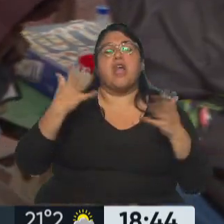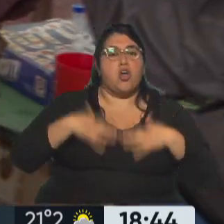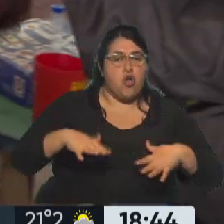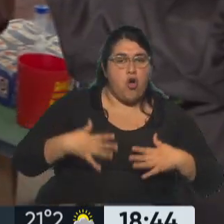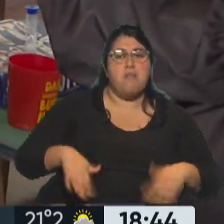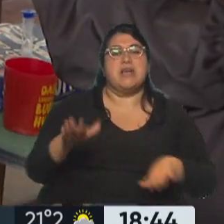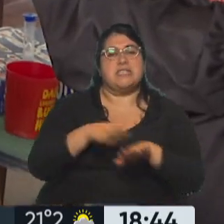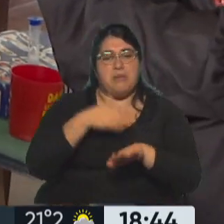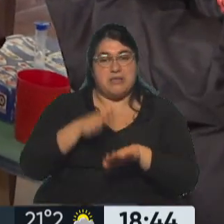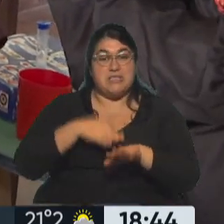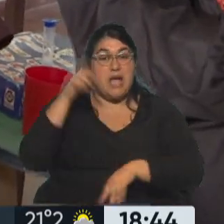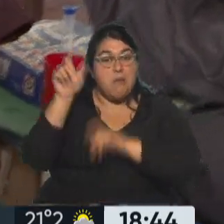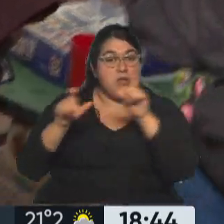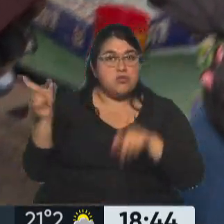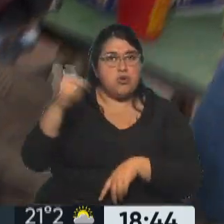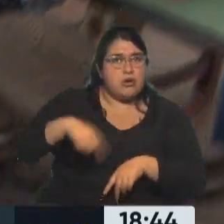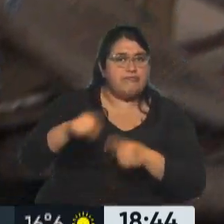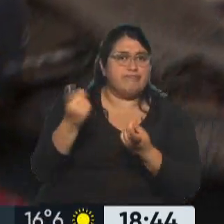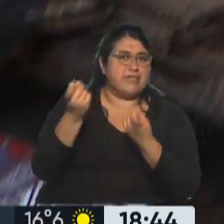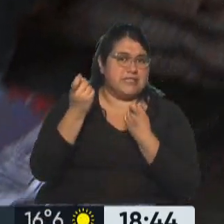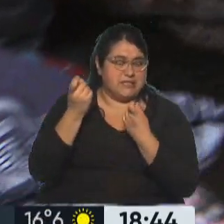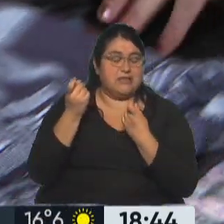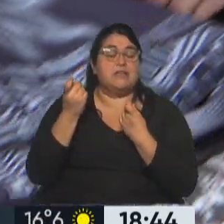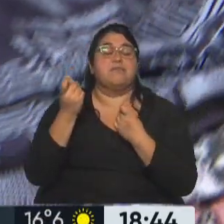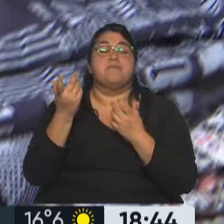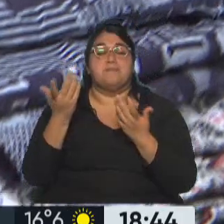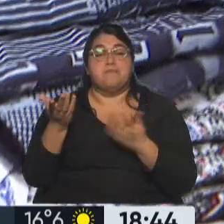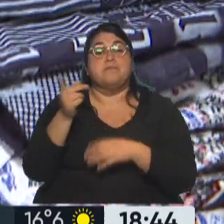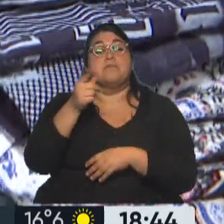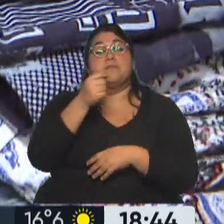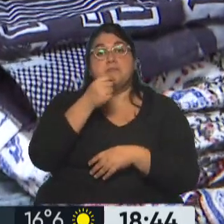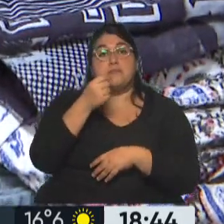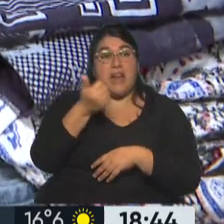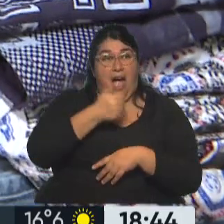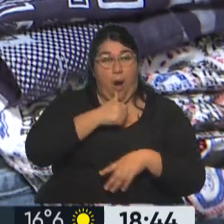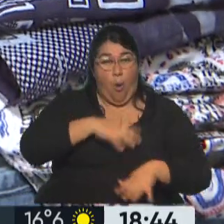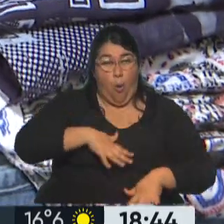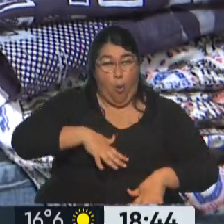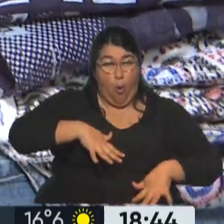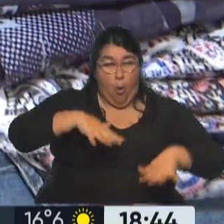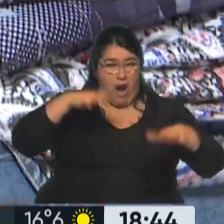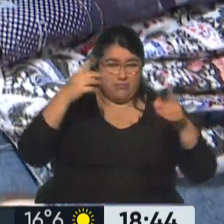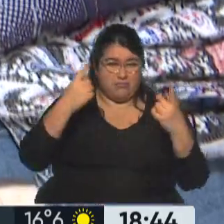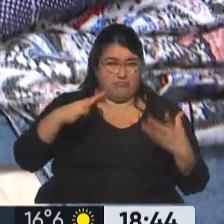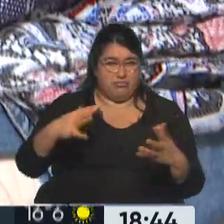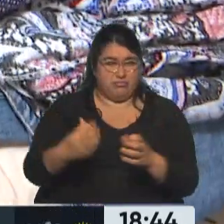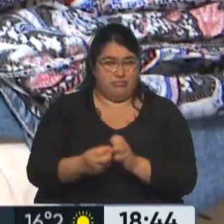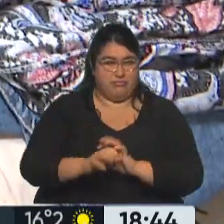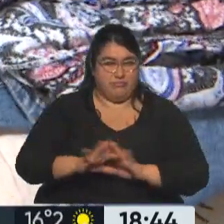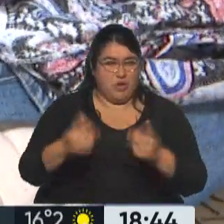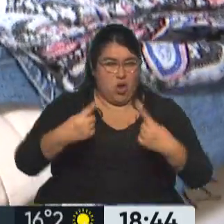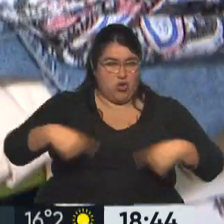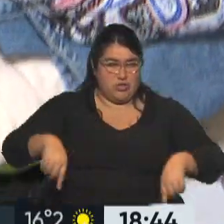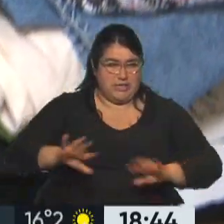zapatillas que la gente realmente necesita, porque en algunos casos la corriente, el agua, se ha llevado todo. Hola Guadalupe, bueno, contame